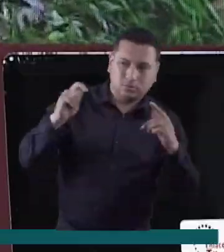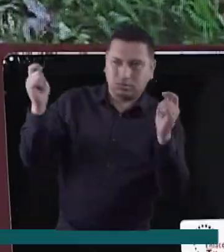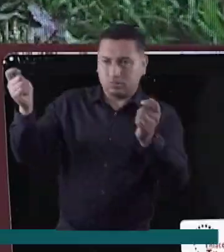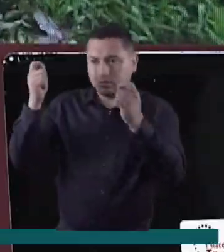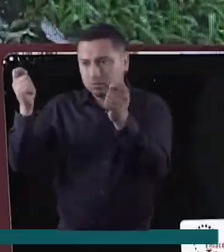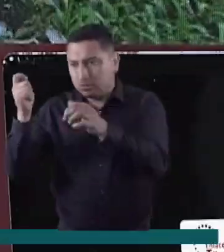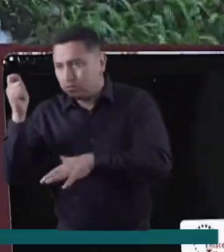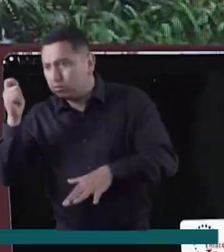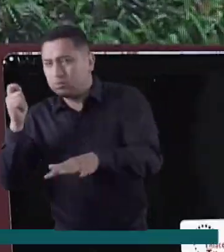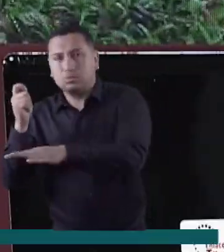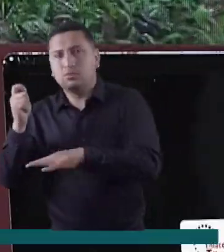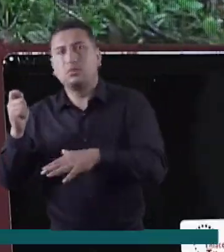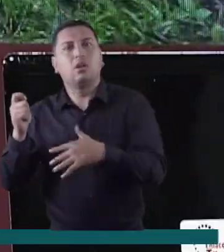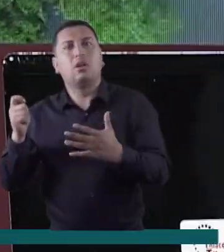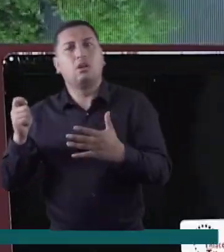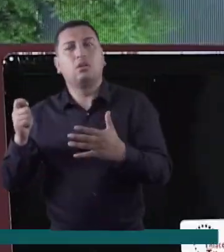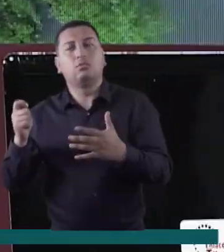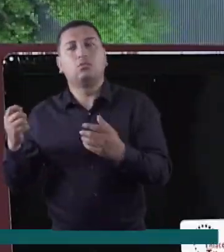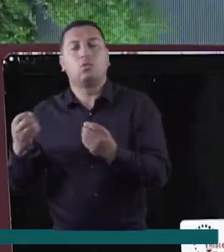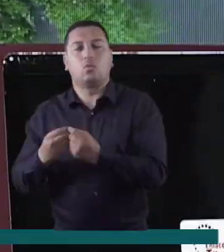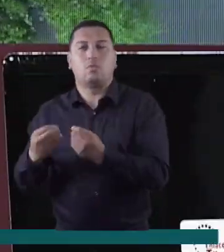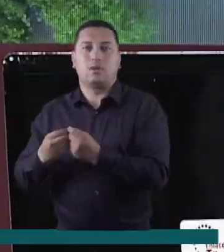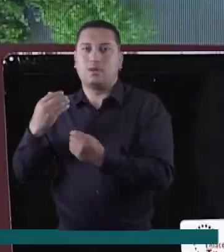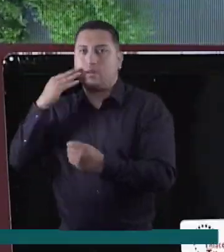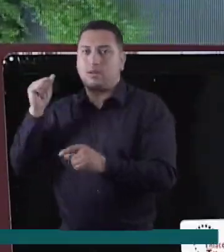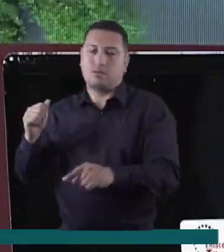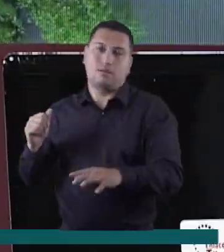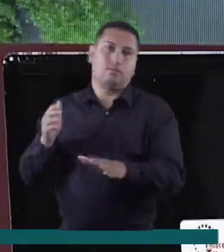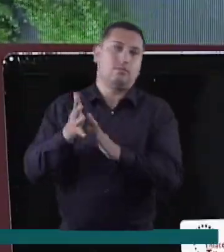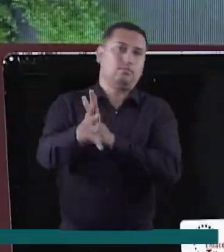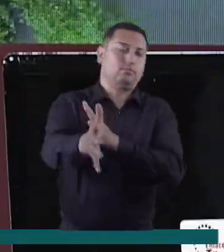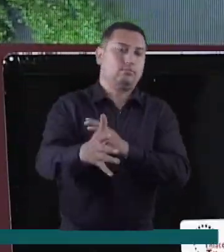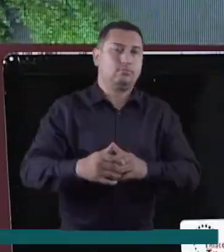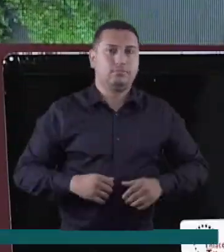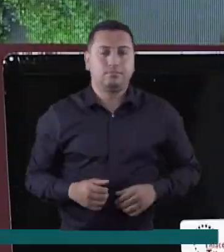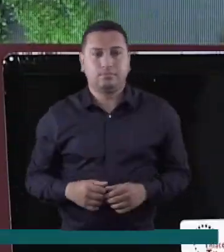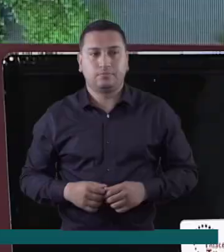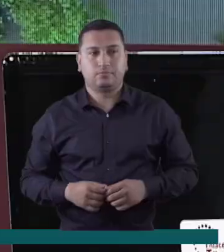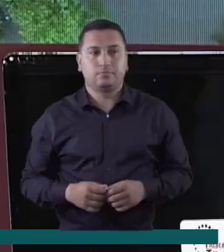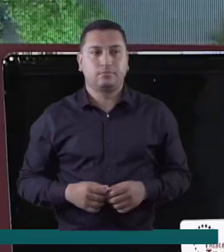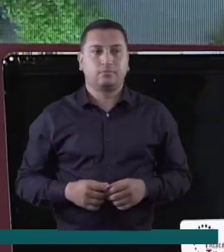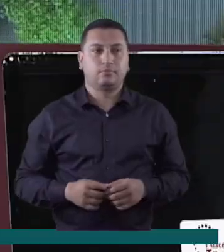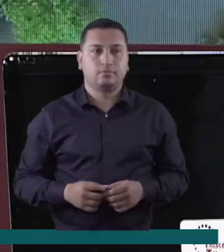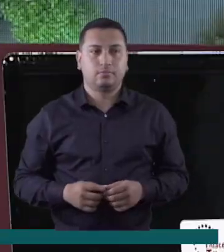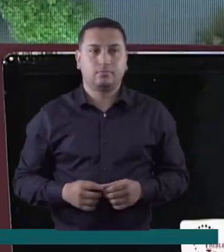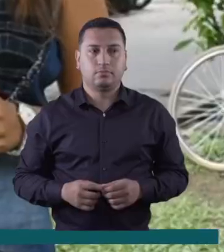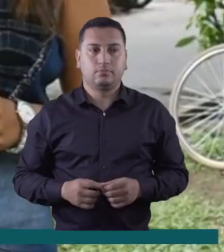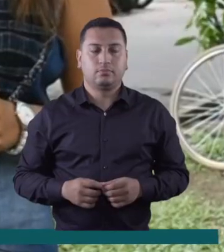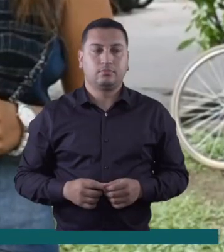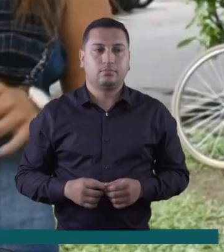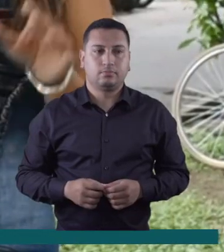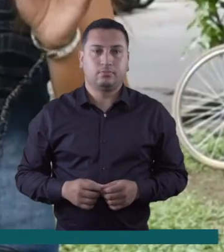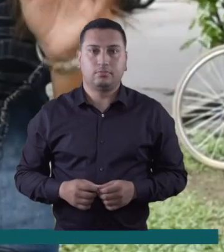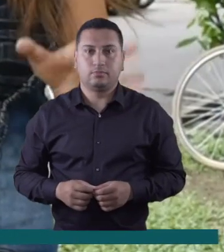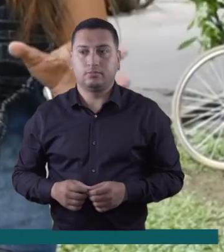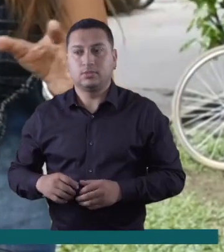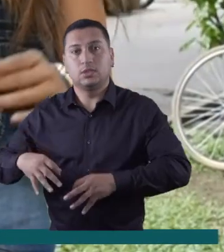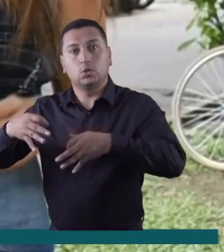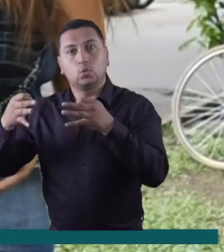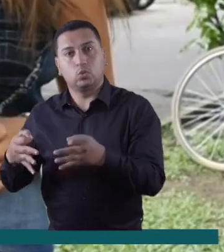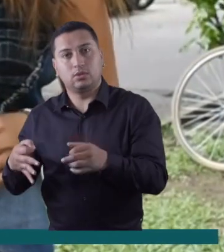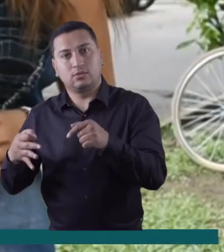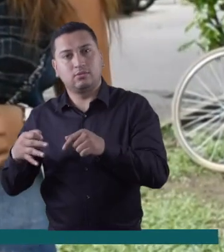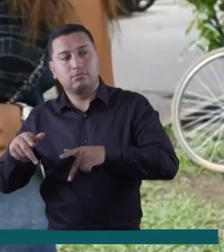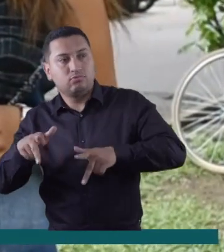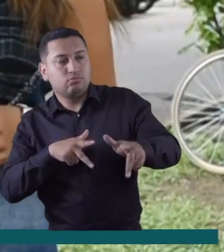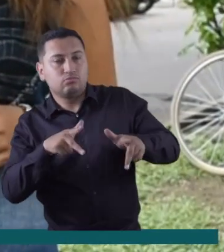están adelantando campañas viales y toda la información la tiene nuestra compañera Carolina Flores. Adelante, Caro. De acuerdo a